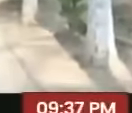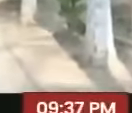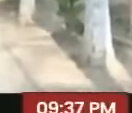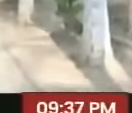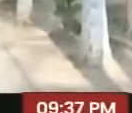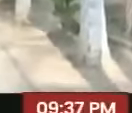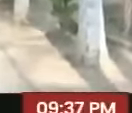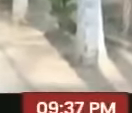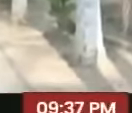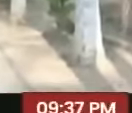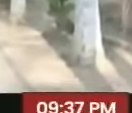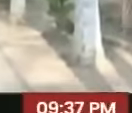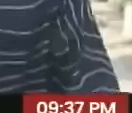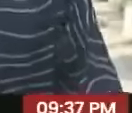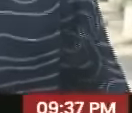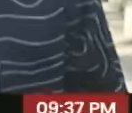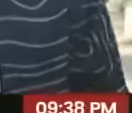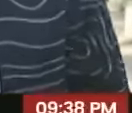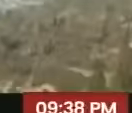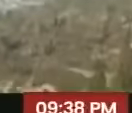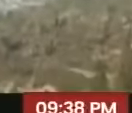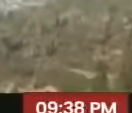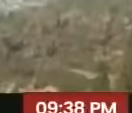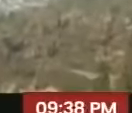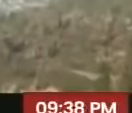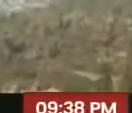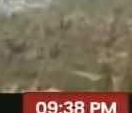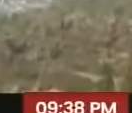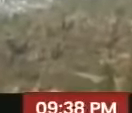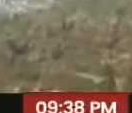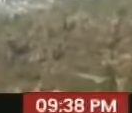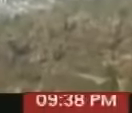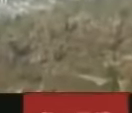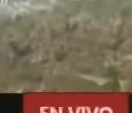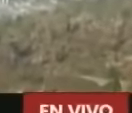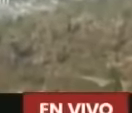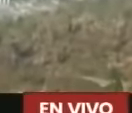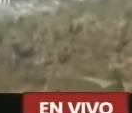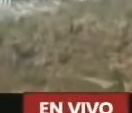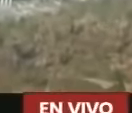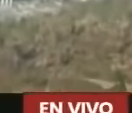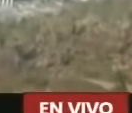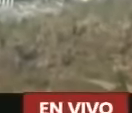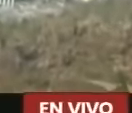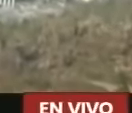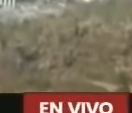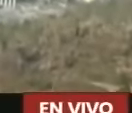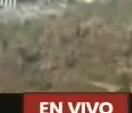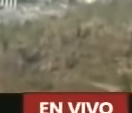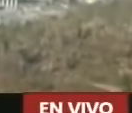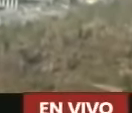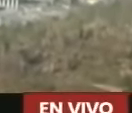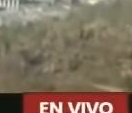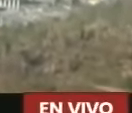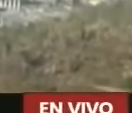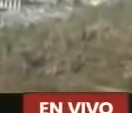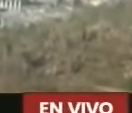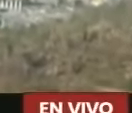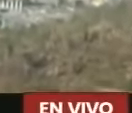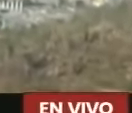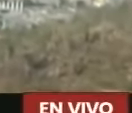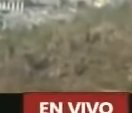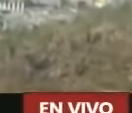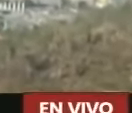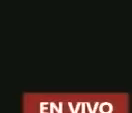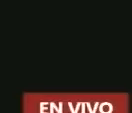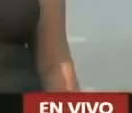le habló del proyecto y después de ese tuit. Cuando escuché eso, el corazón me latió fuerte porque vi que era la oportunidad de